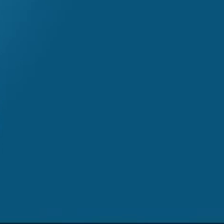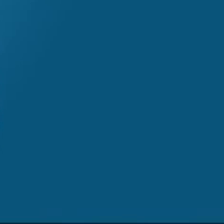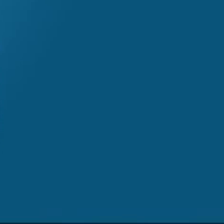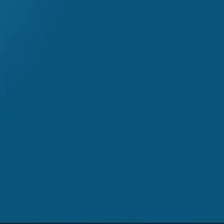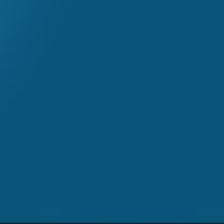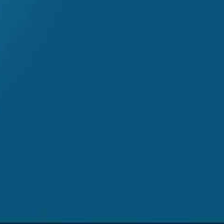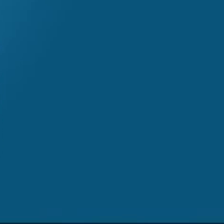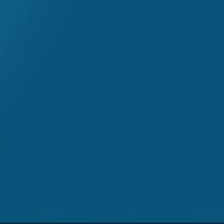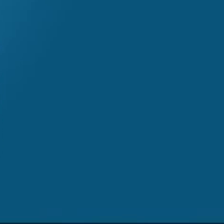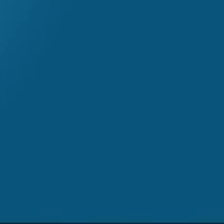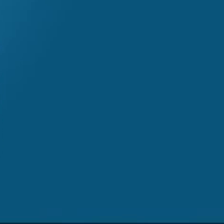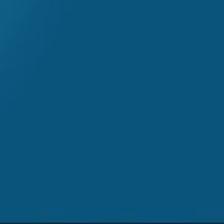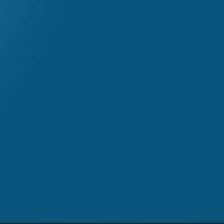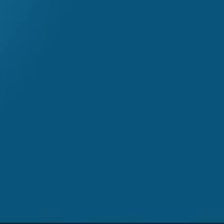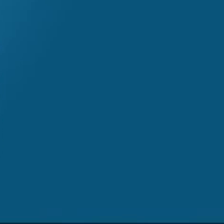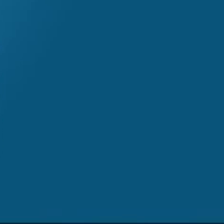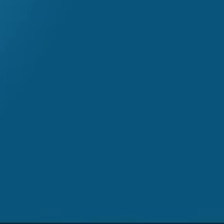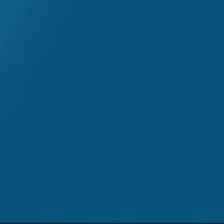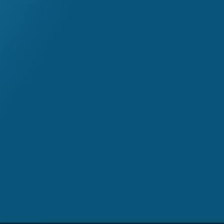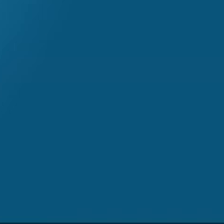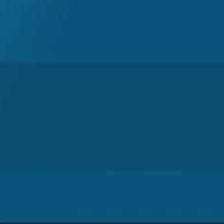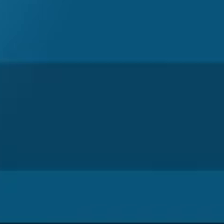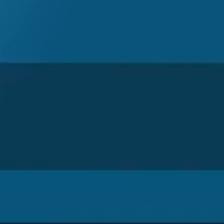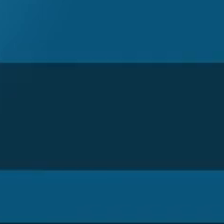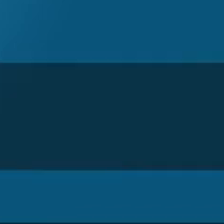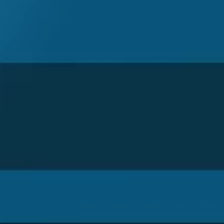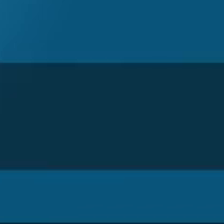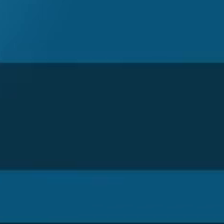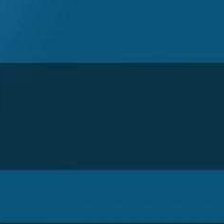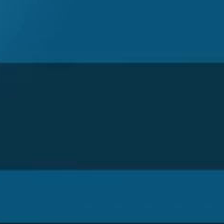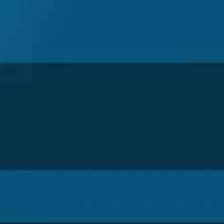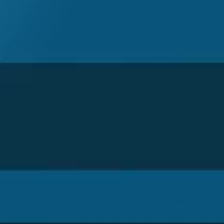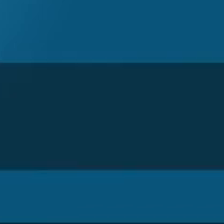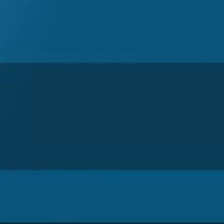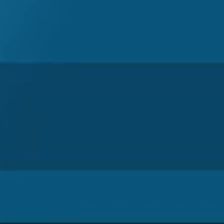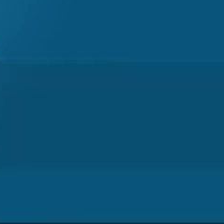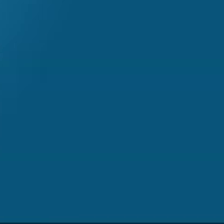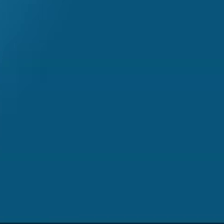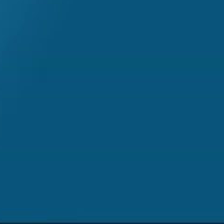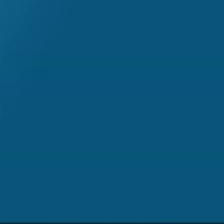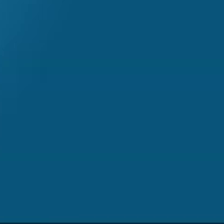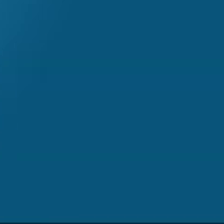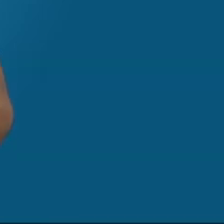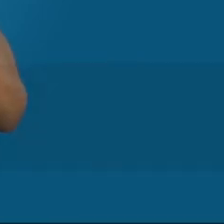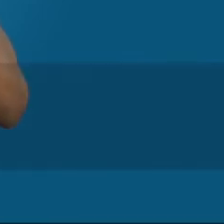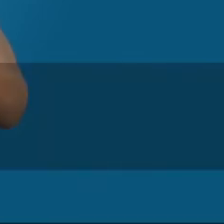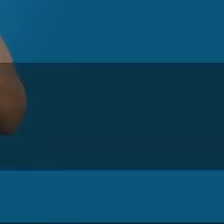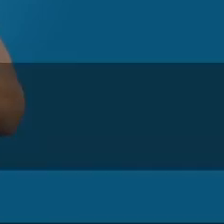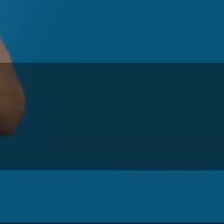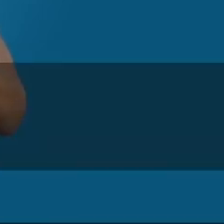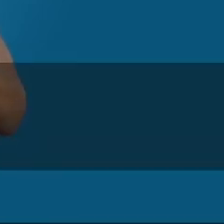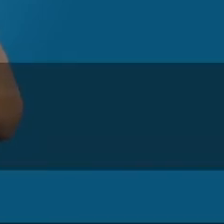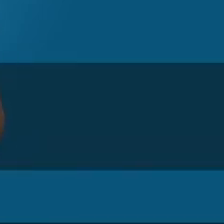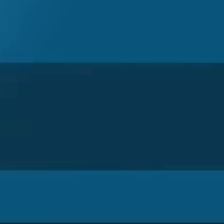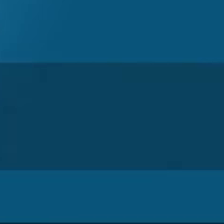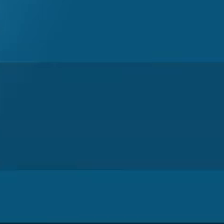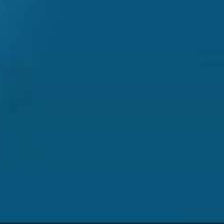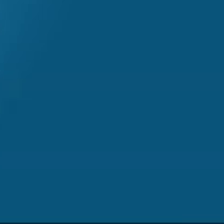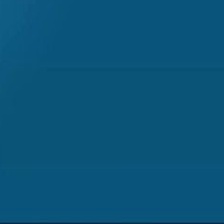nuevas palabras en lengua de señas. Primera, accesibilidad. Segunda, ley.